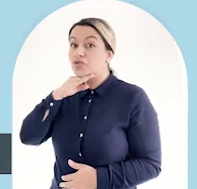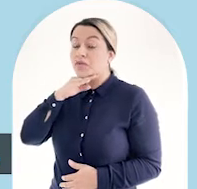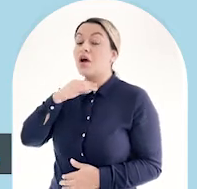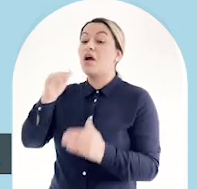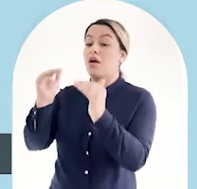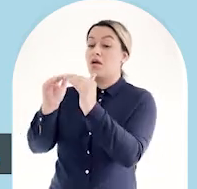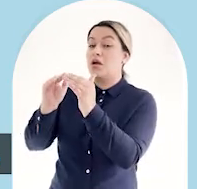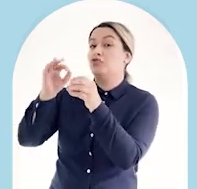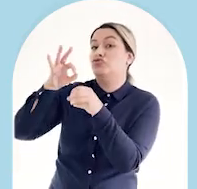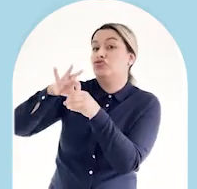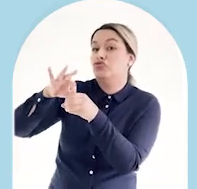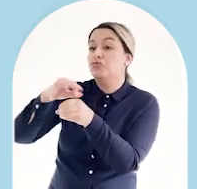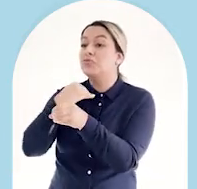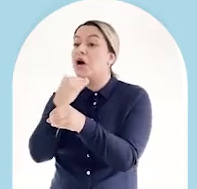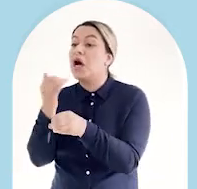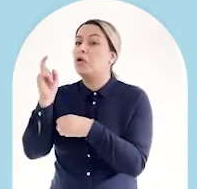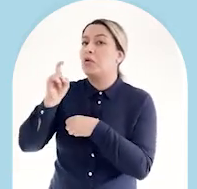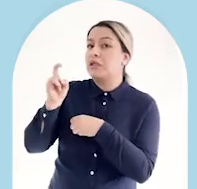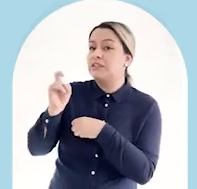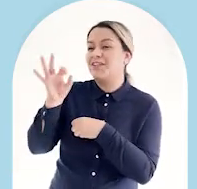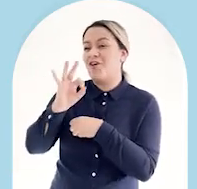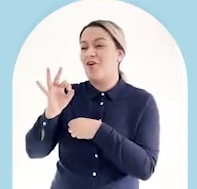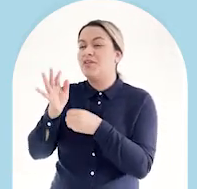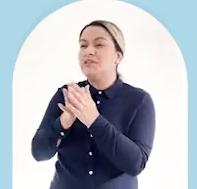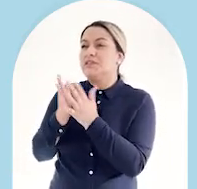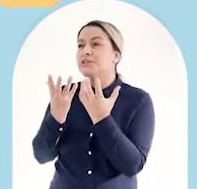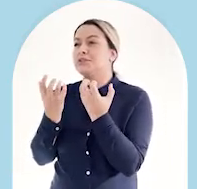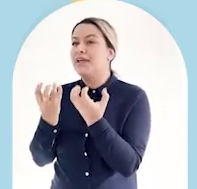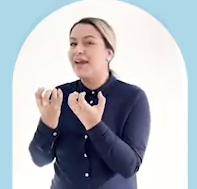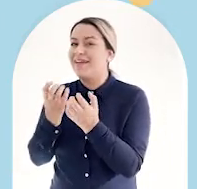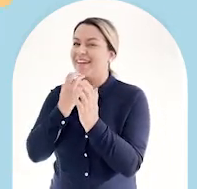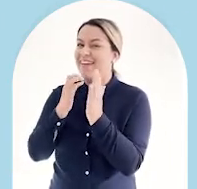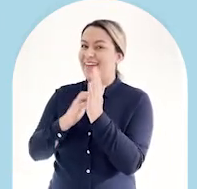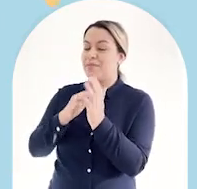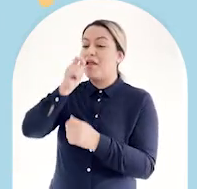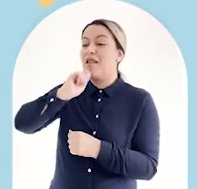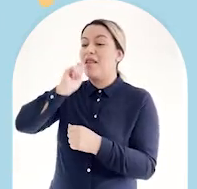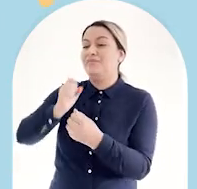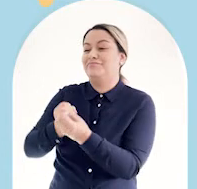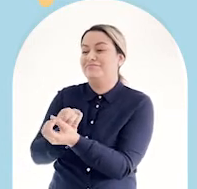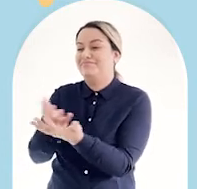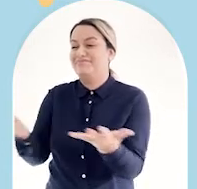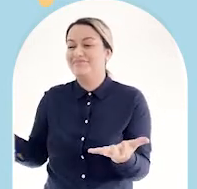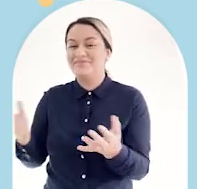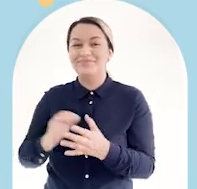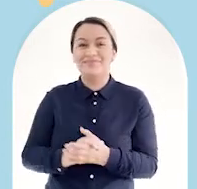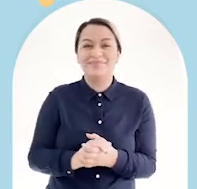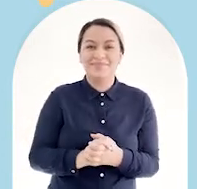casa para lo que necesite o para los antojos, por ejemplo, heladito para todos.